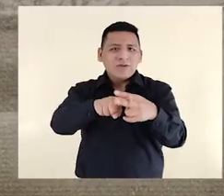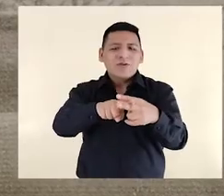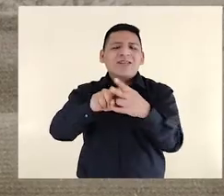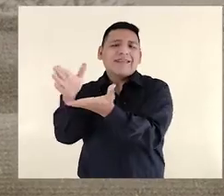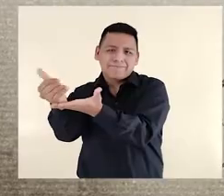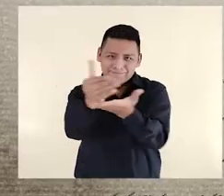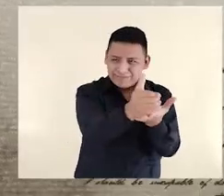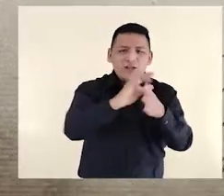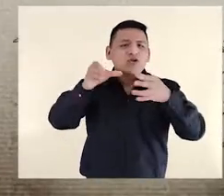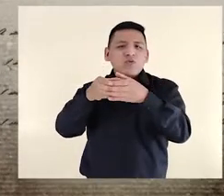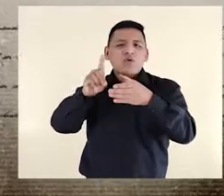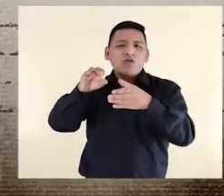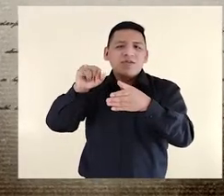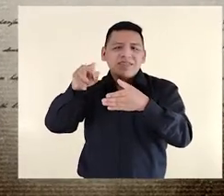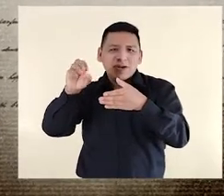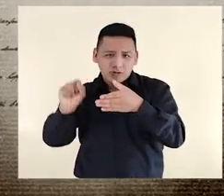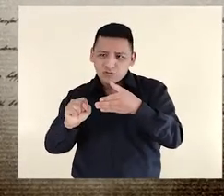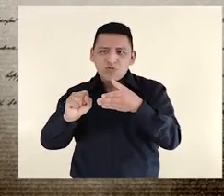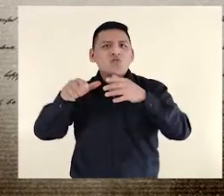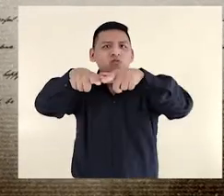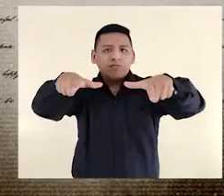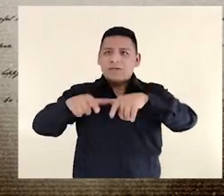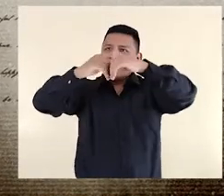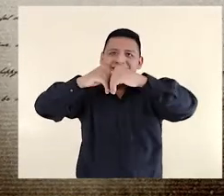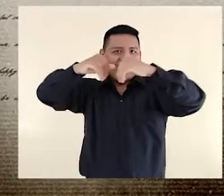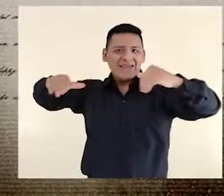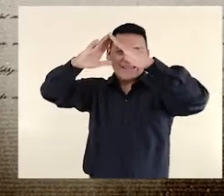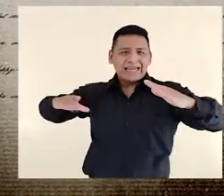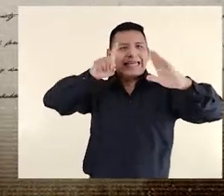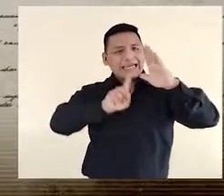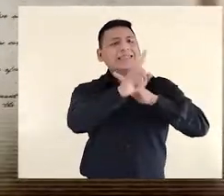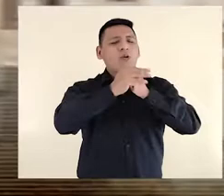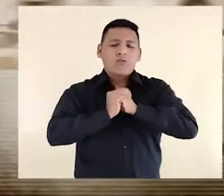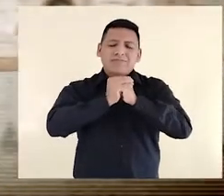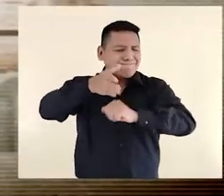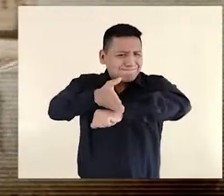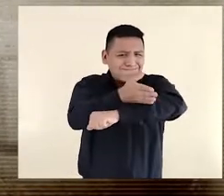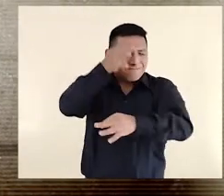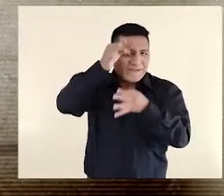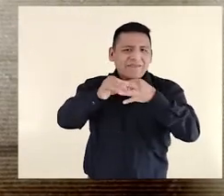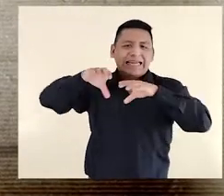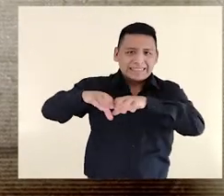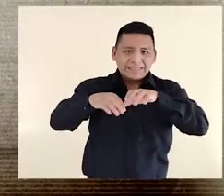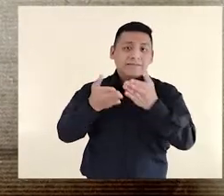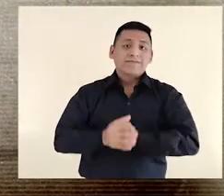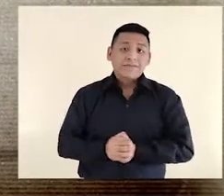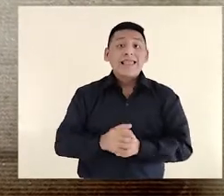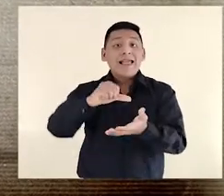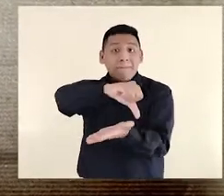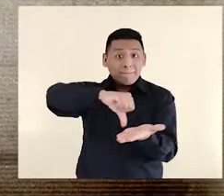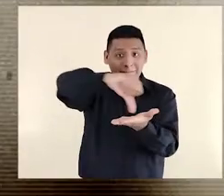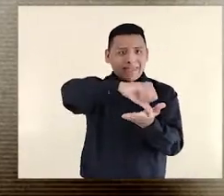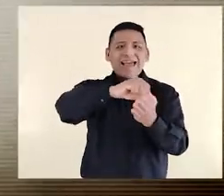la antigua recolección de los dominicos, un espacio alejado de su convento para orar y hacer ejercicios espirituales. La plaza